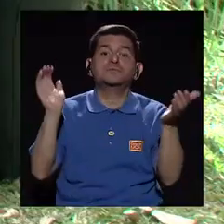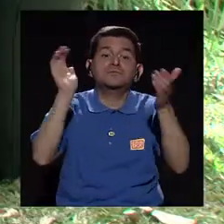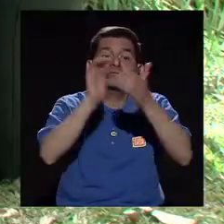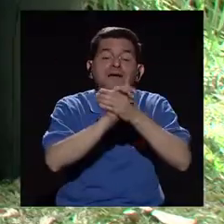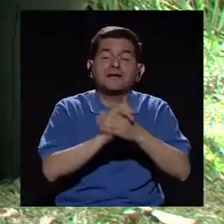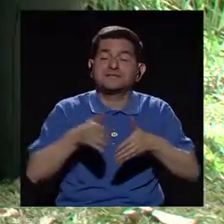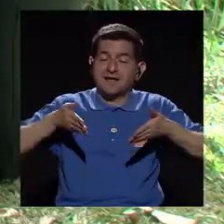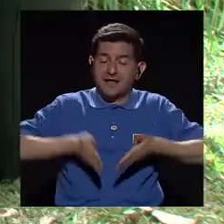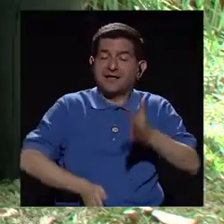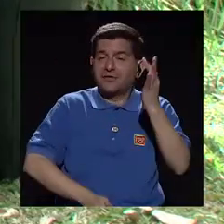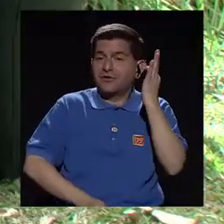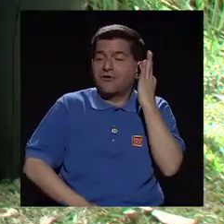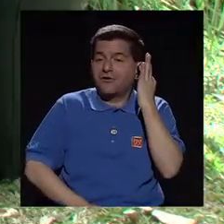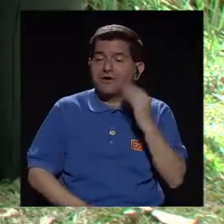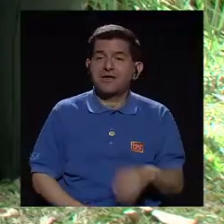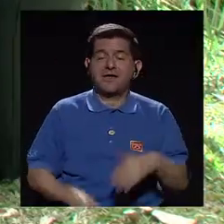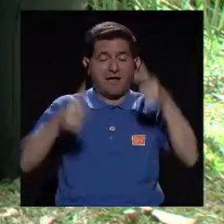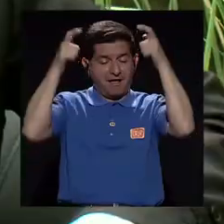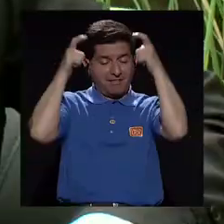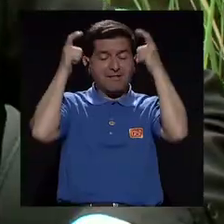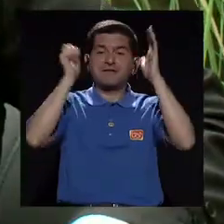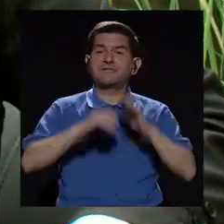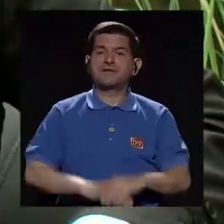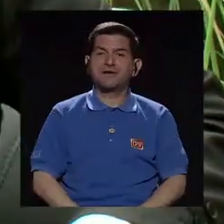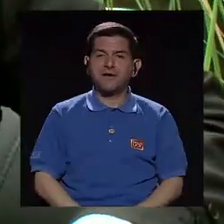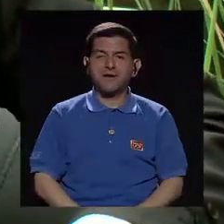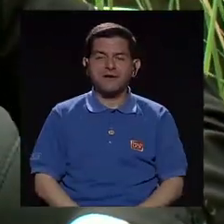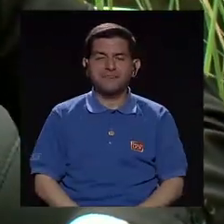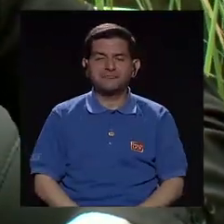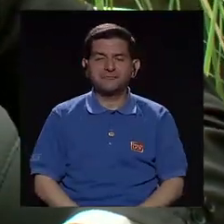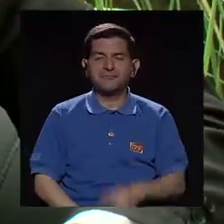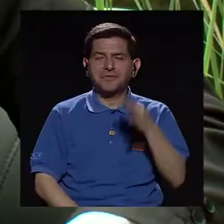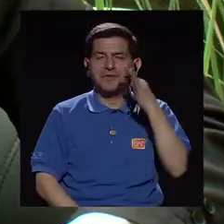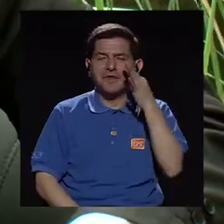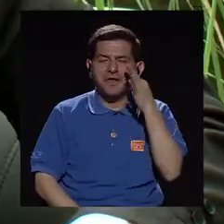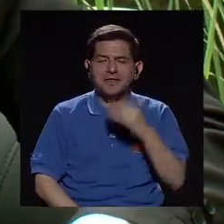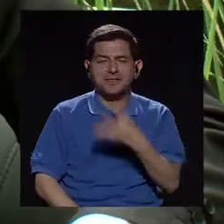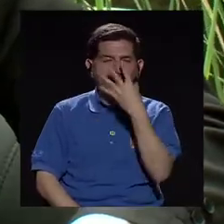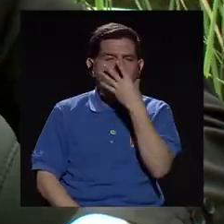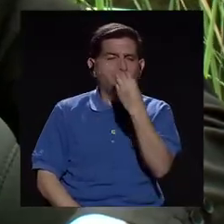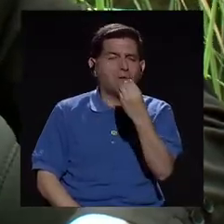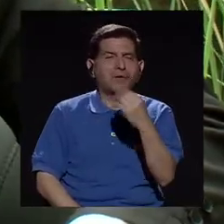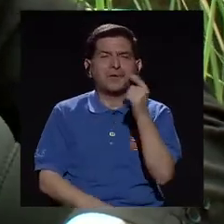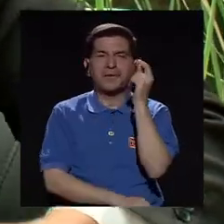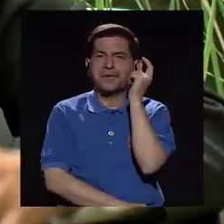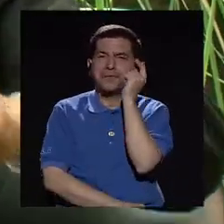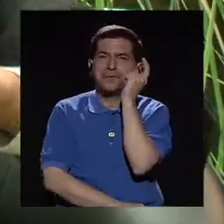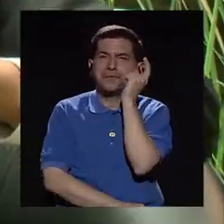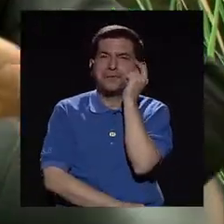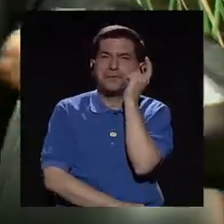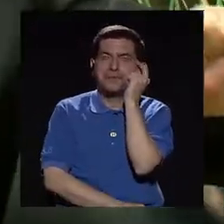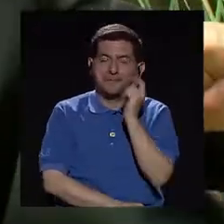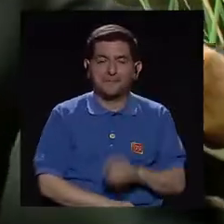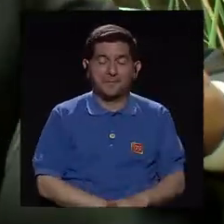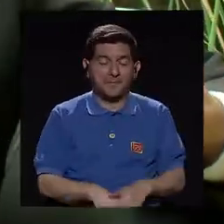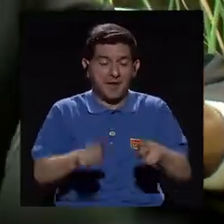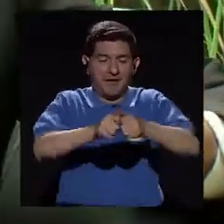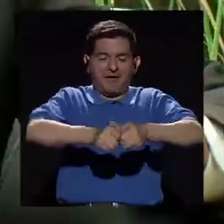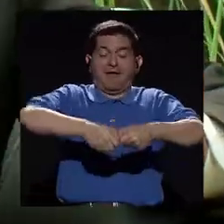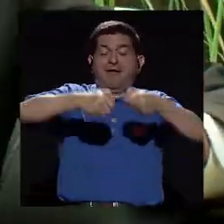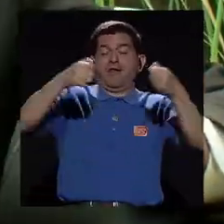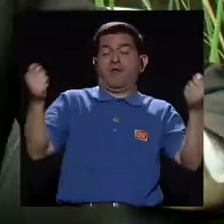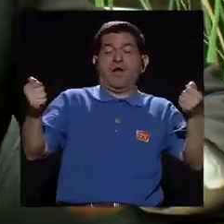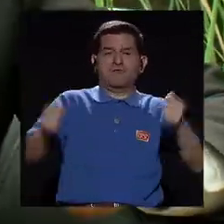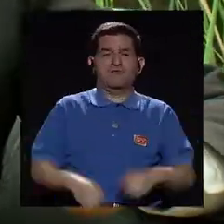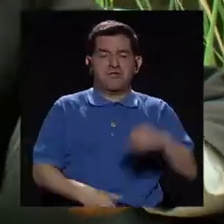casan a vos con la hija del rey. ¡Ay, Tío Coyote! ¡Ay! Fue abriendo el